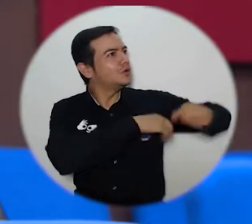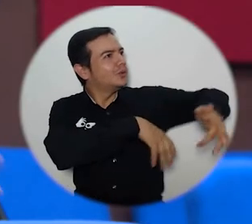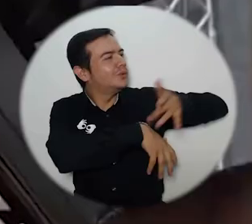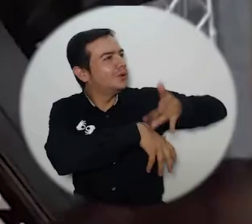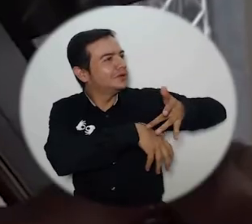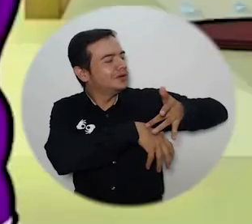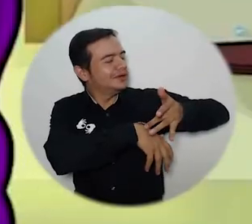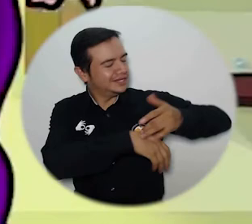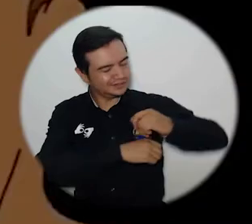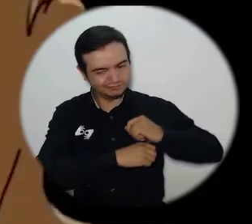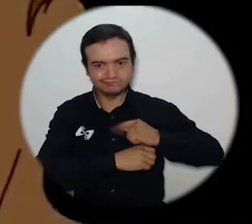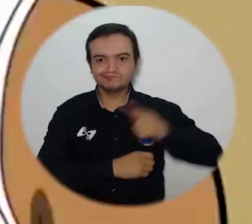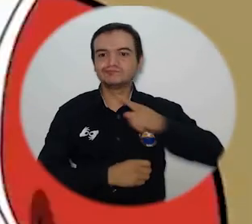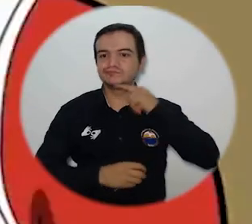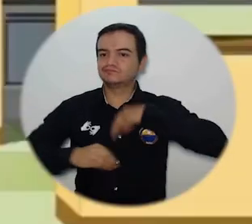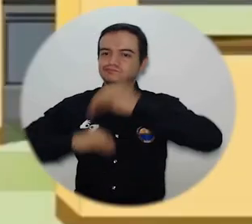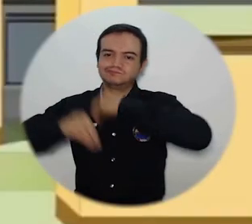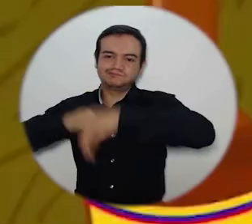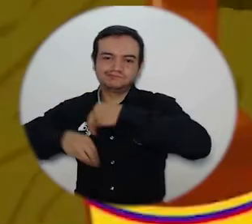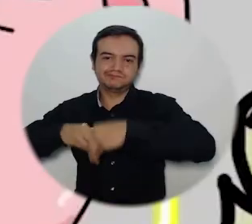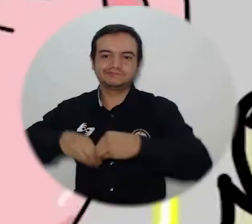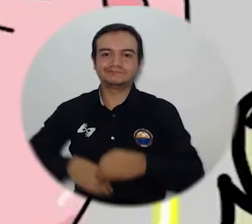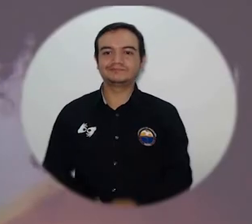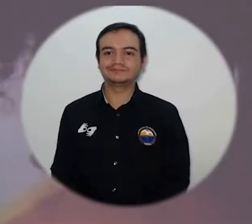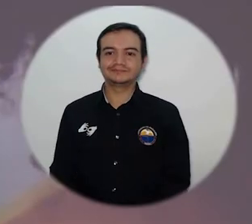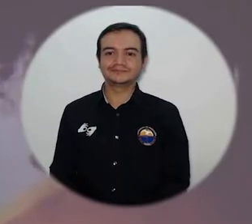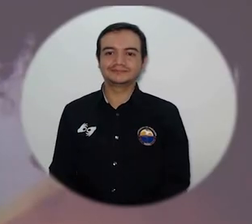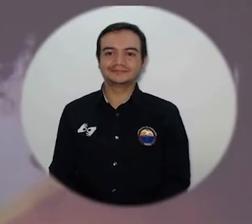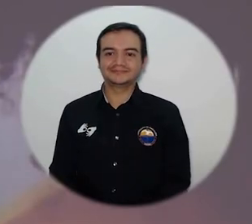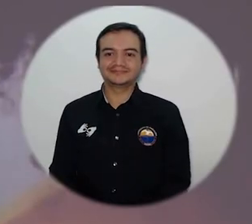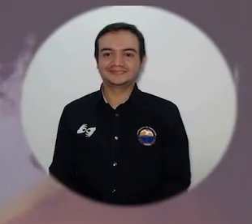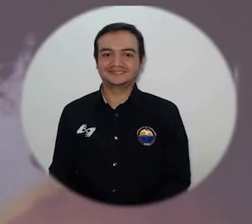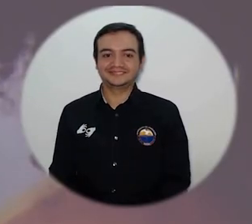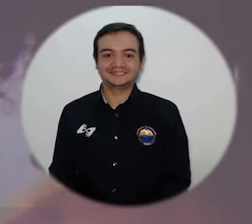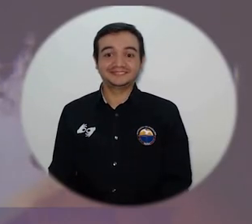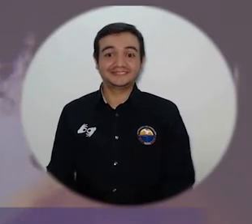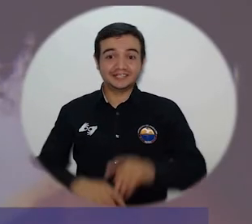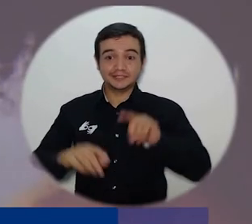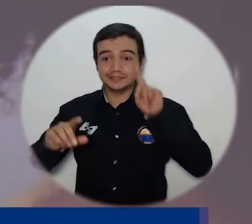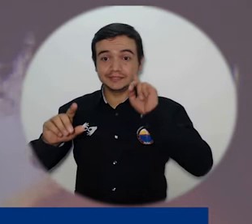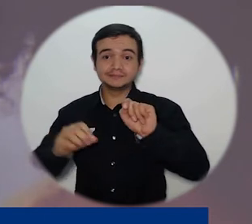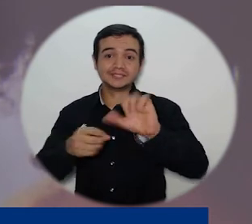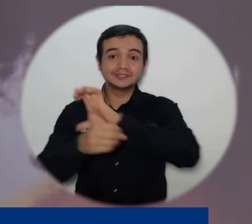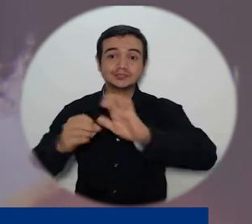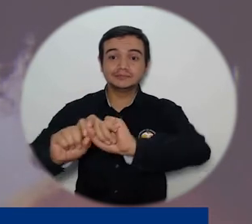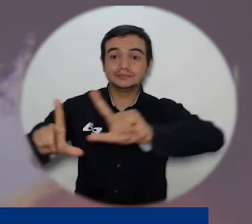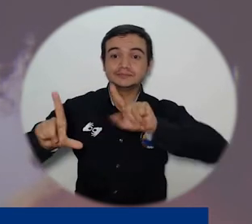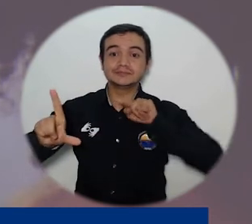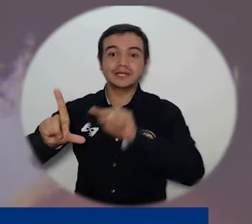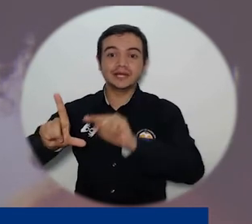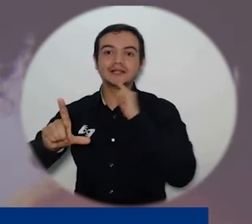ciudad pantalla temporada 4 está compuesta de cinco capítulos donde cinco mujeres